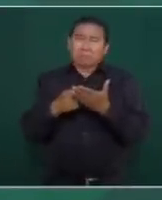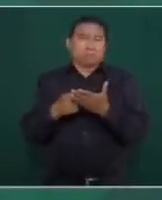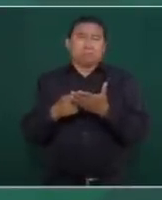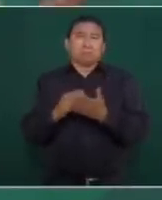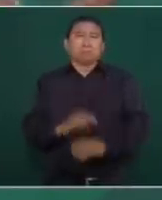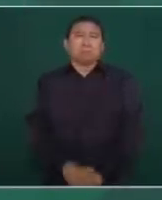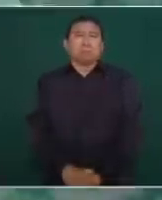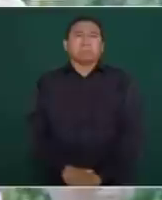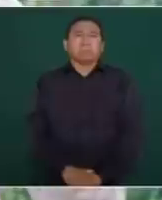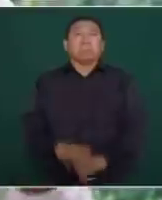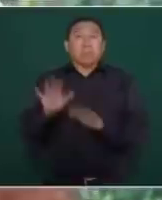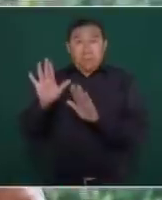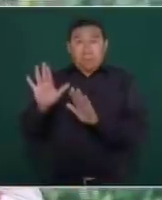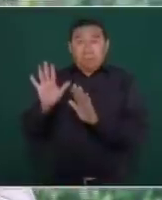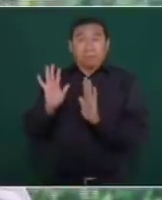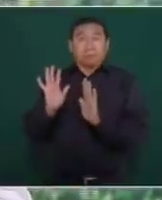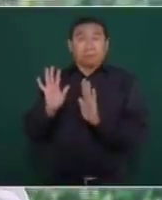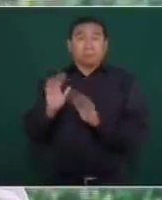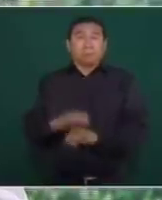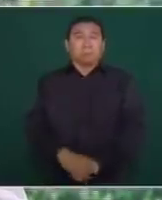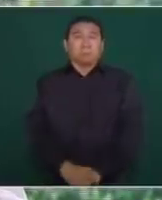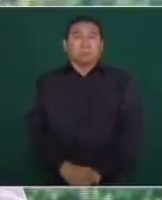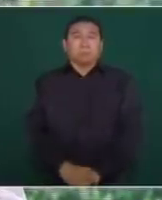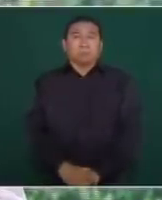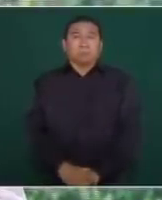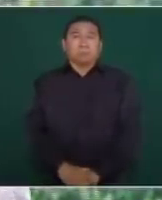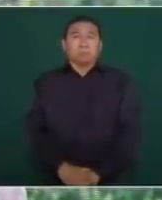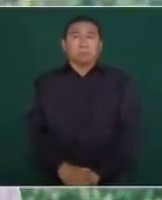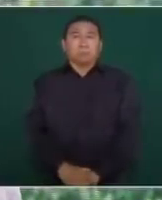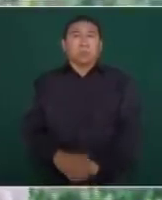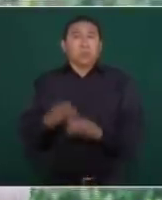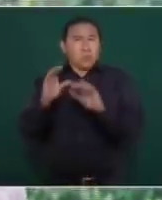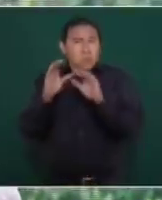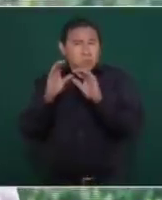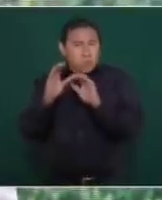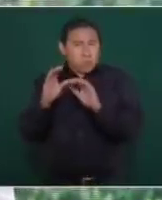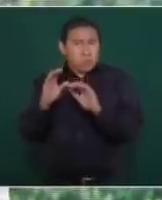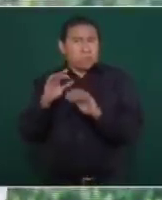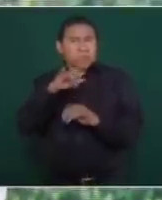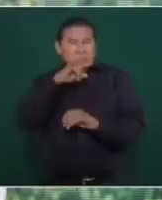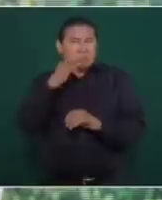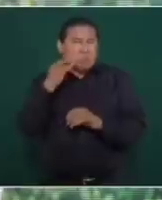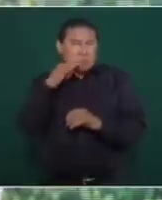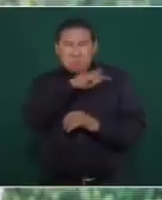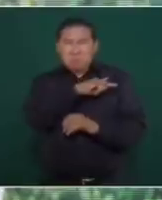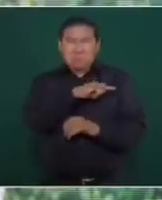nada más es decir, a ver, cuidado con las hipocresías,